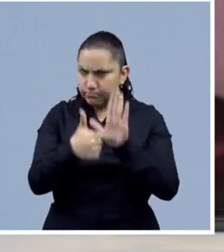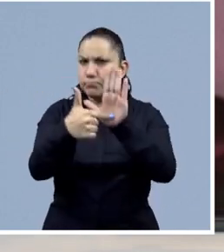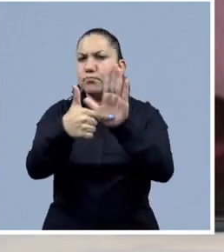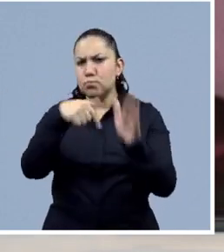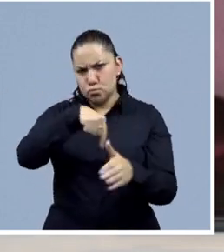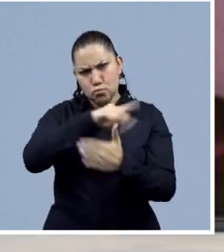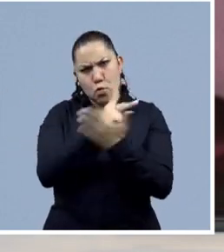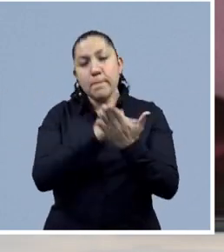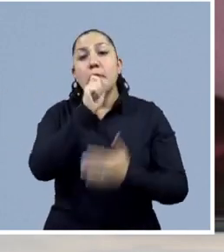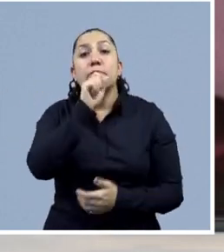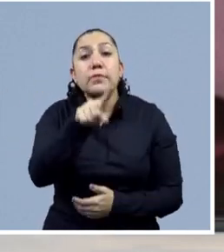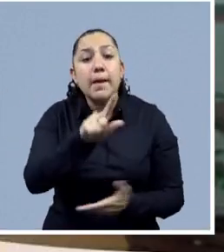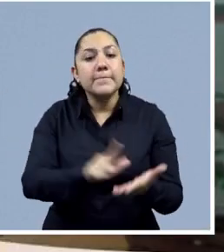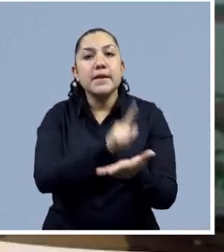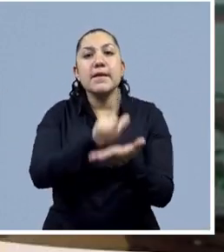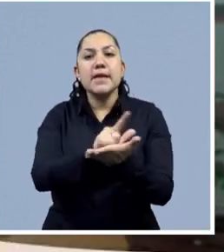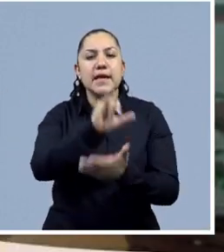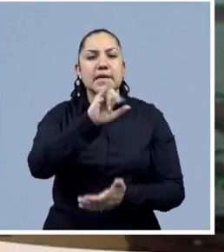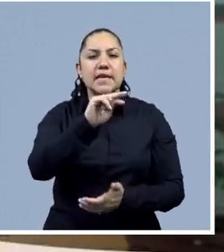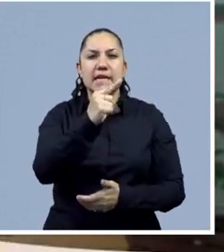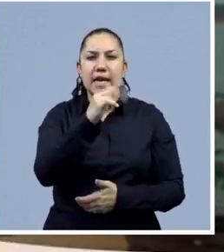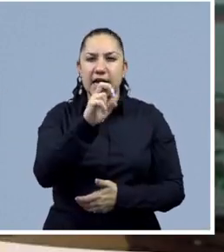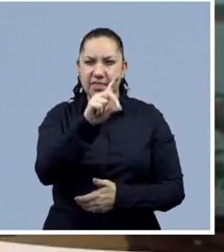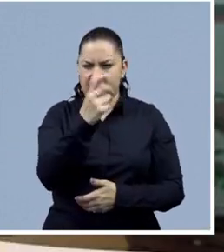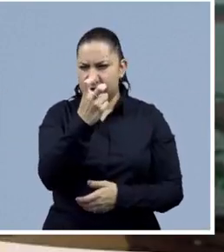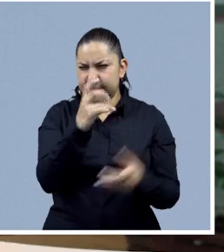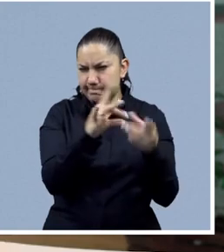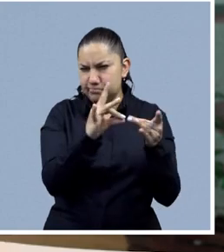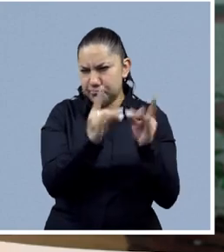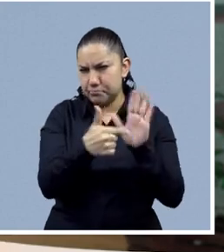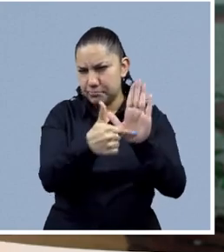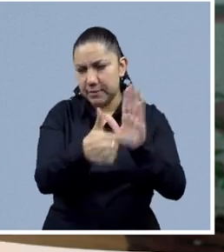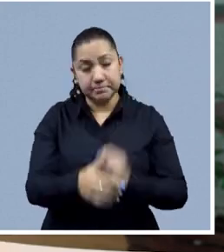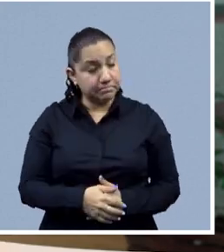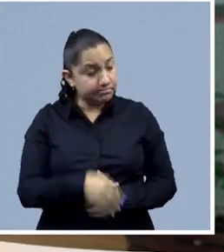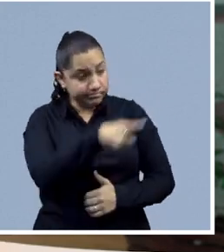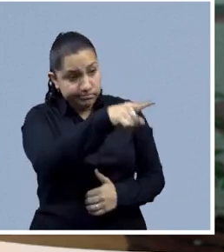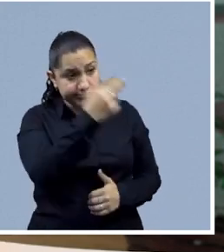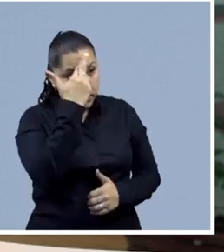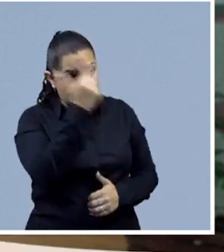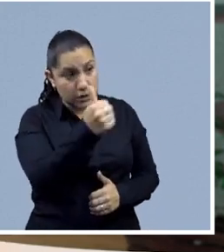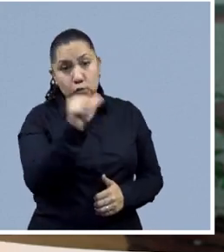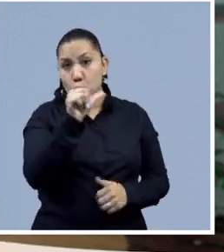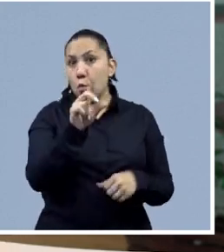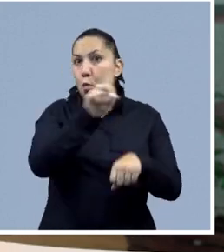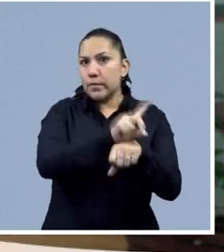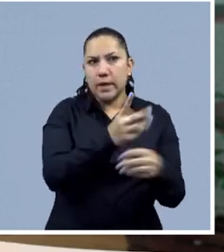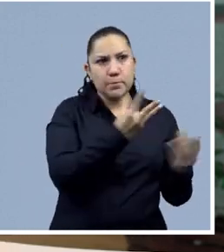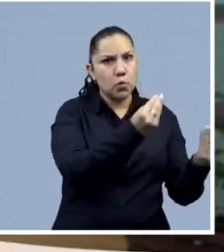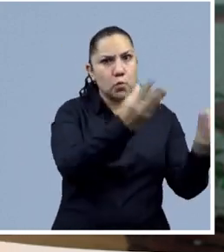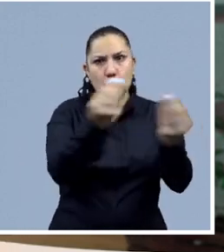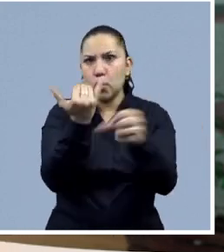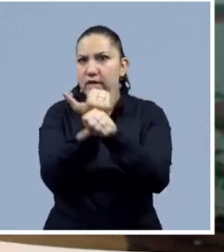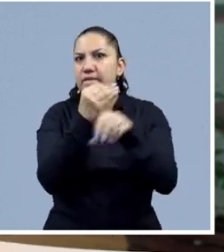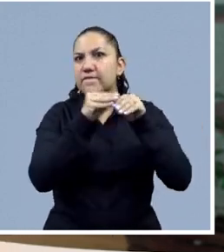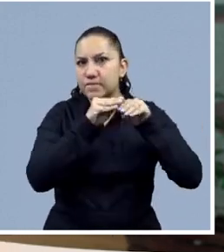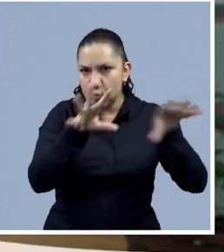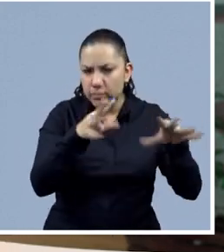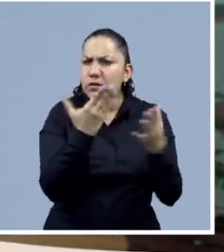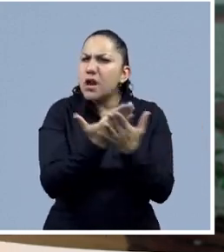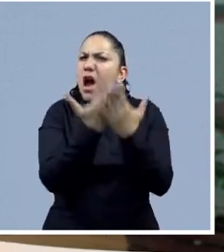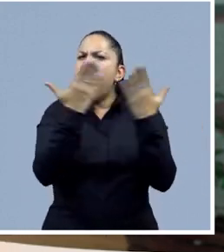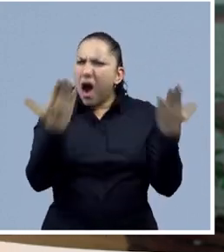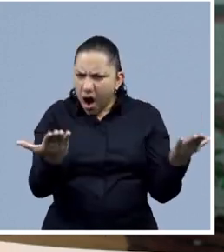la ley Ingrid en nuestra entrevista. Así es, Pau. Tenemos mucha información preparada y para arrancar con toda esta información que les tenemos,